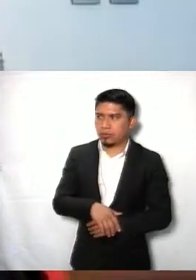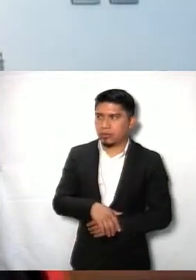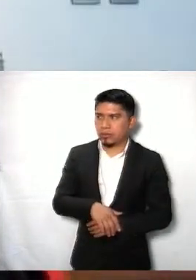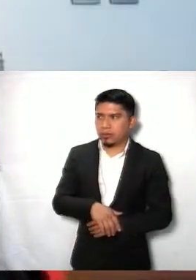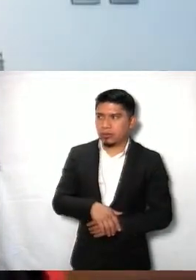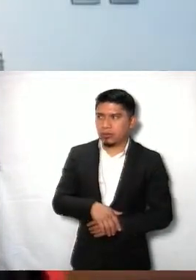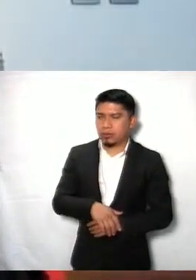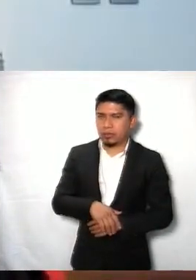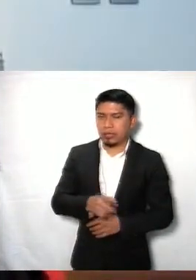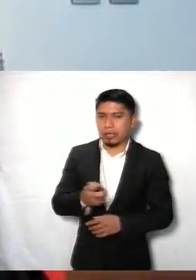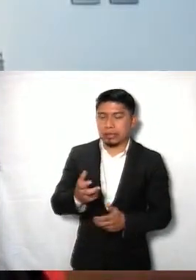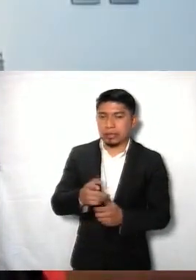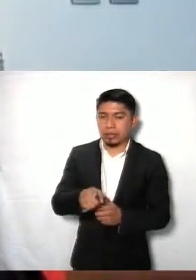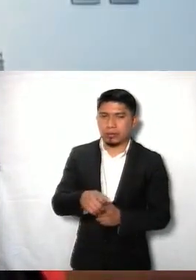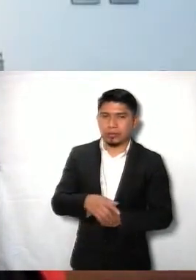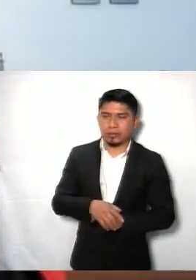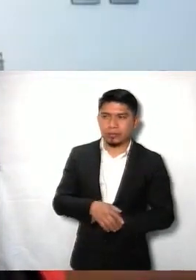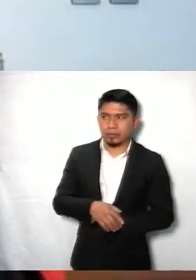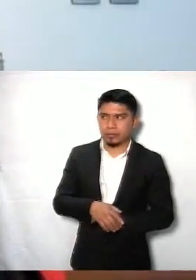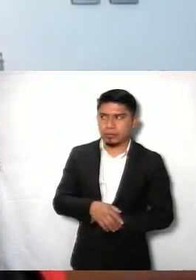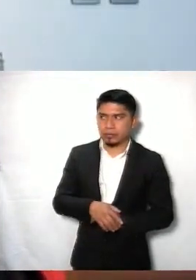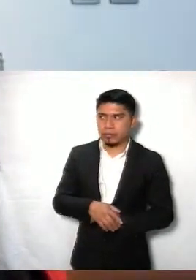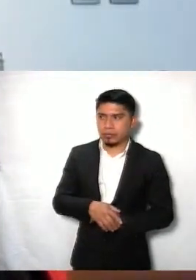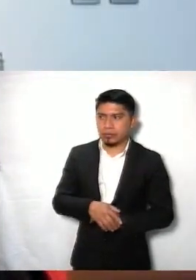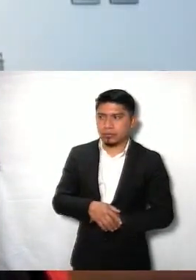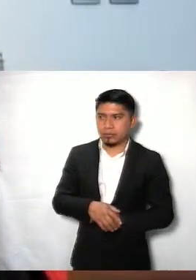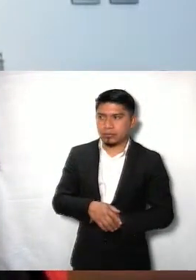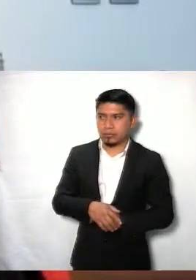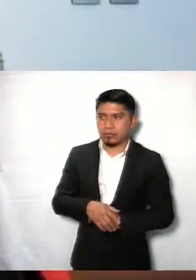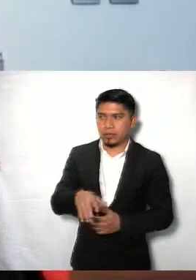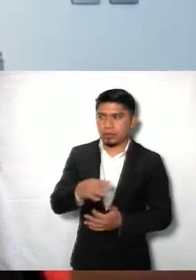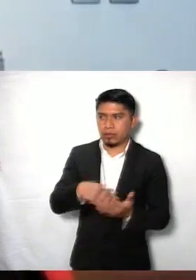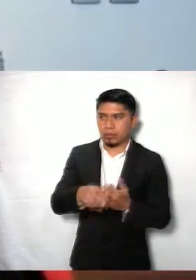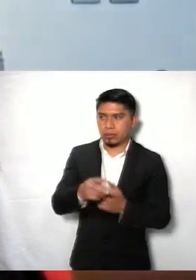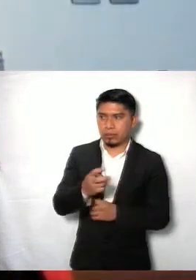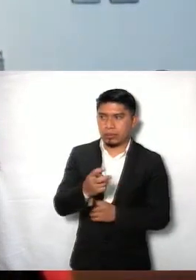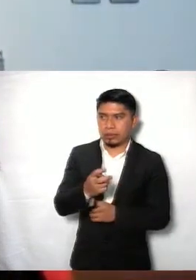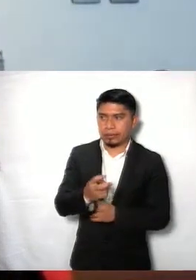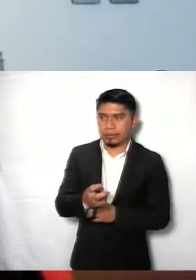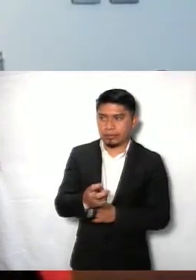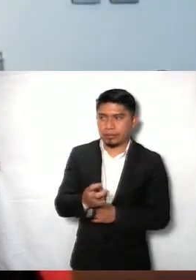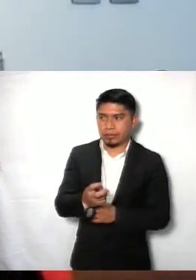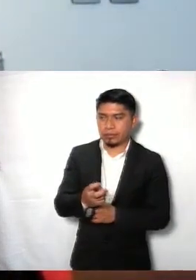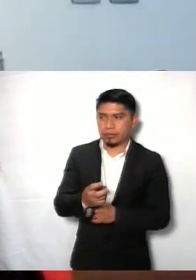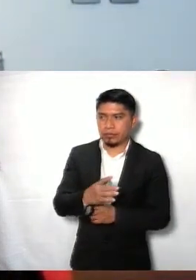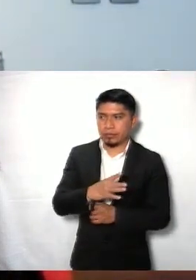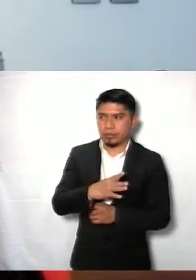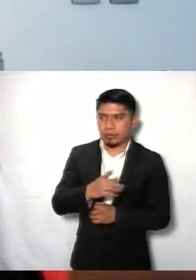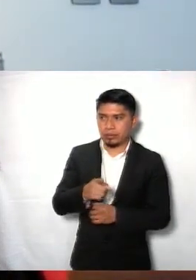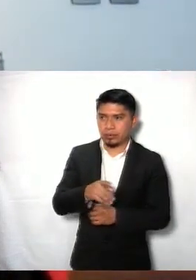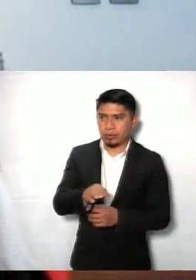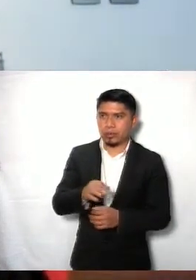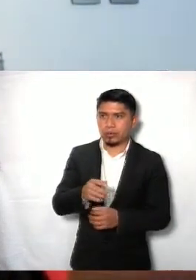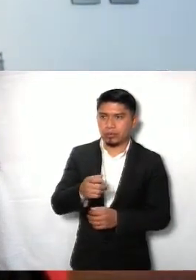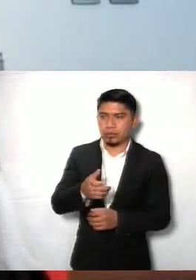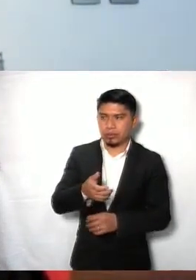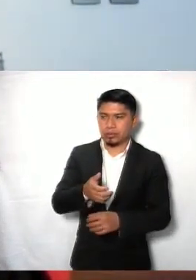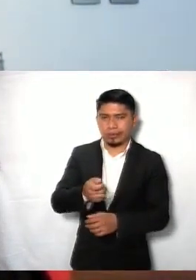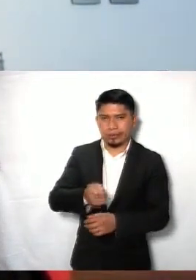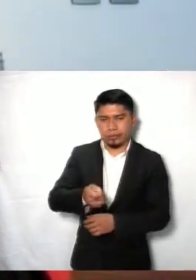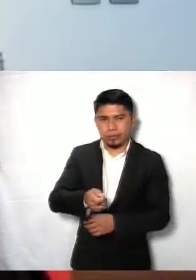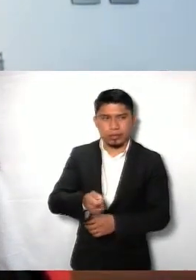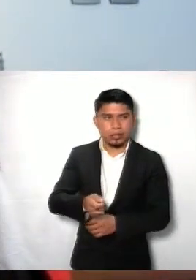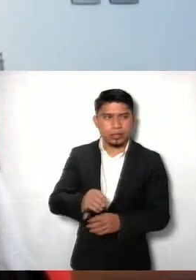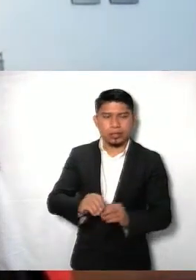Marcos de Josti, que recientemente me fui con la encargada de Derecho, director del señalio de la Administración. Qué gusto, saludos a todos. Y por supuesto